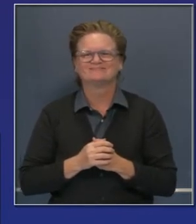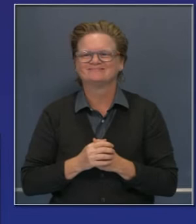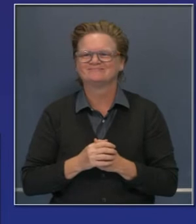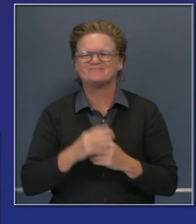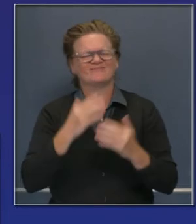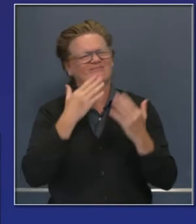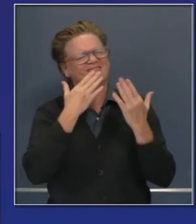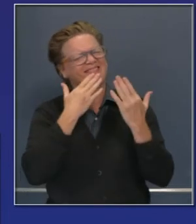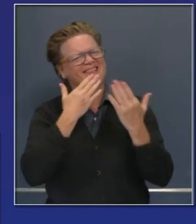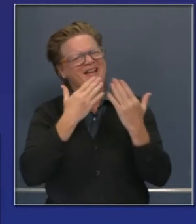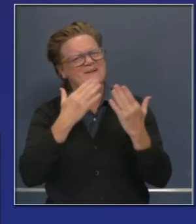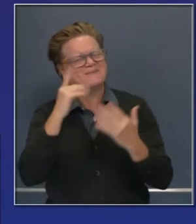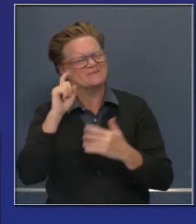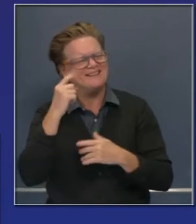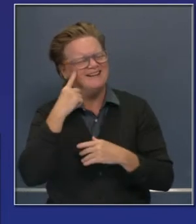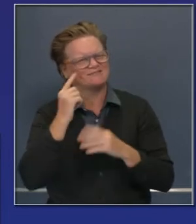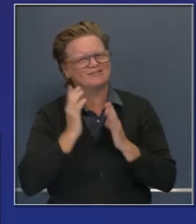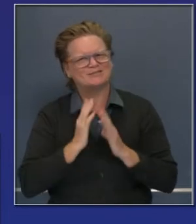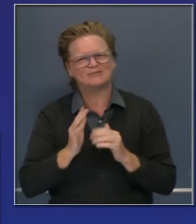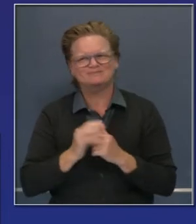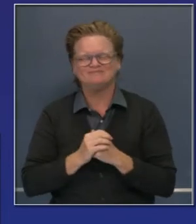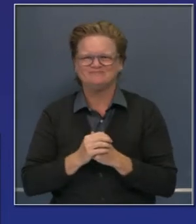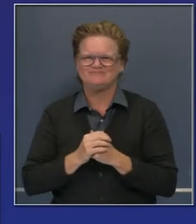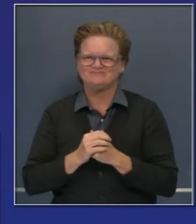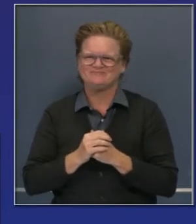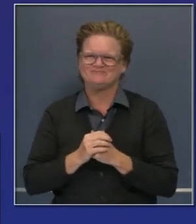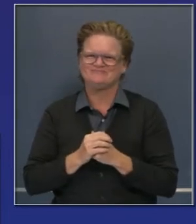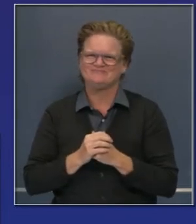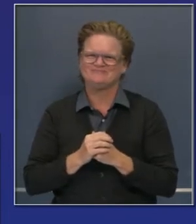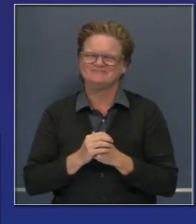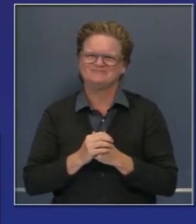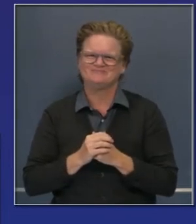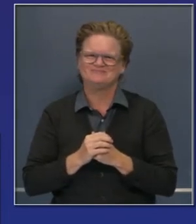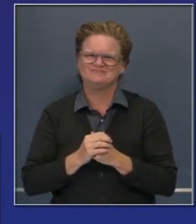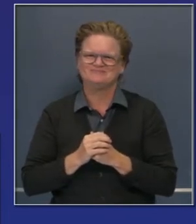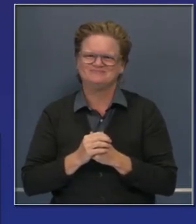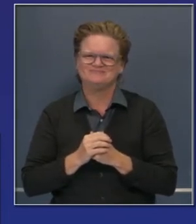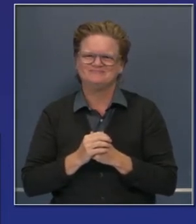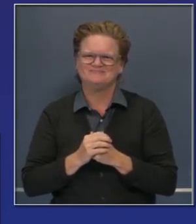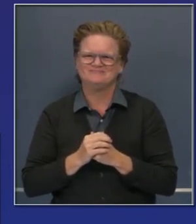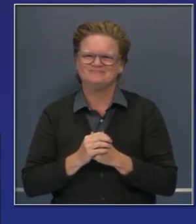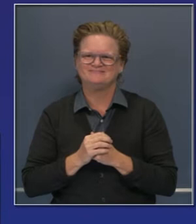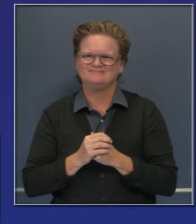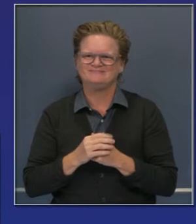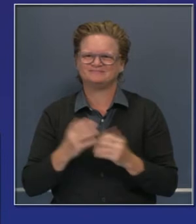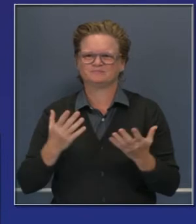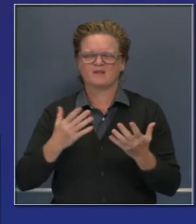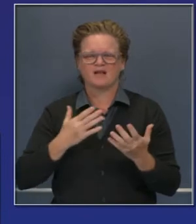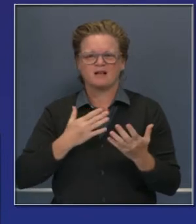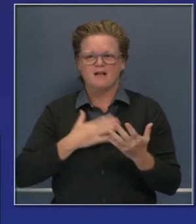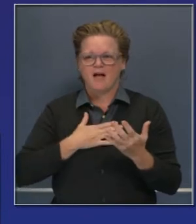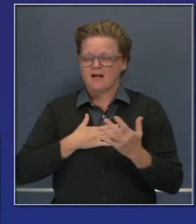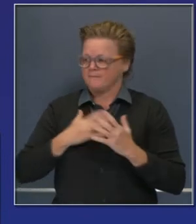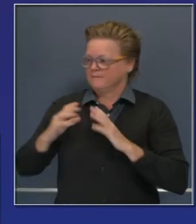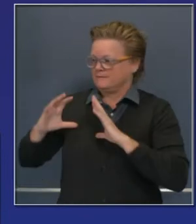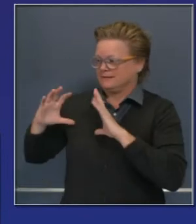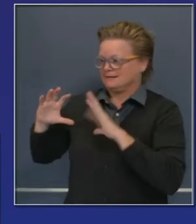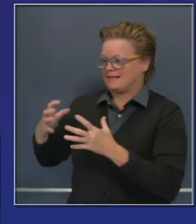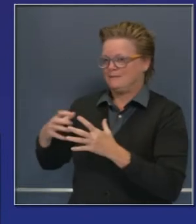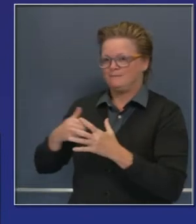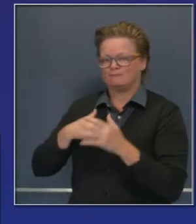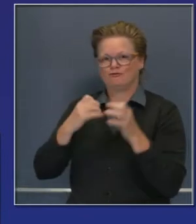Muchas gracias, gobernador. A nombre del operativo especial, mi